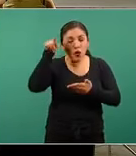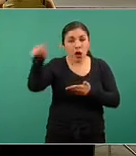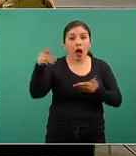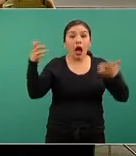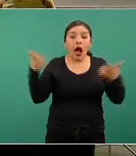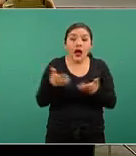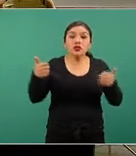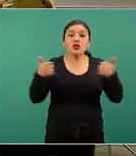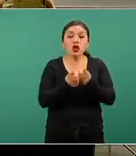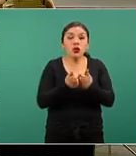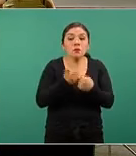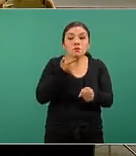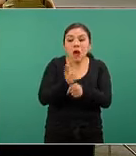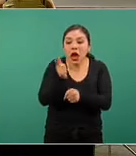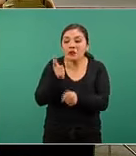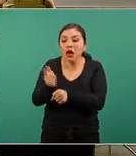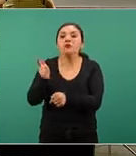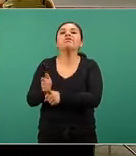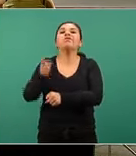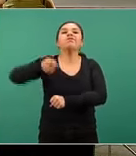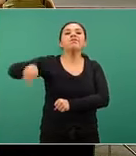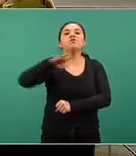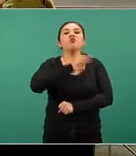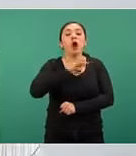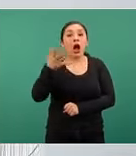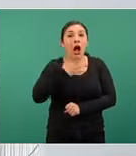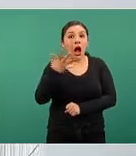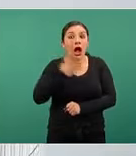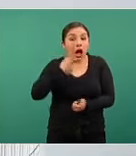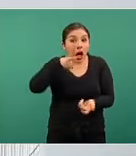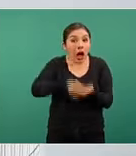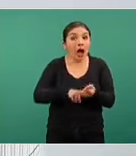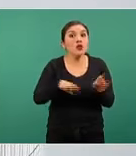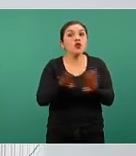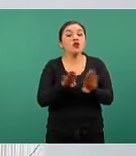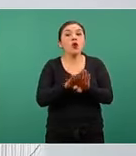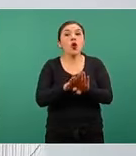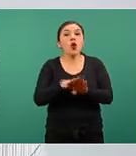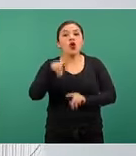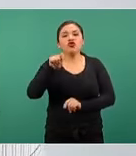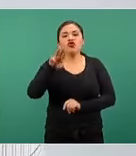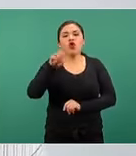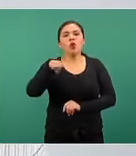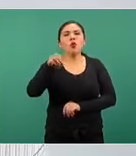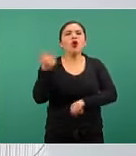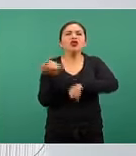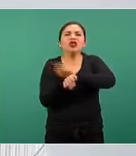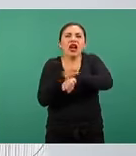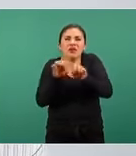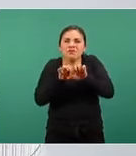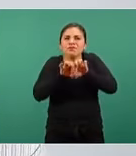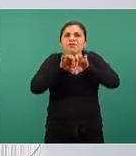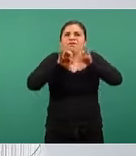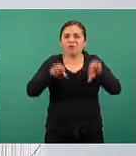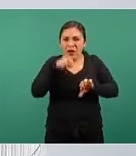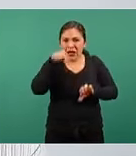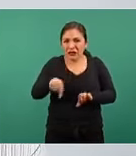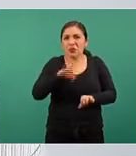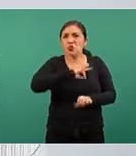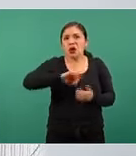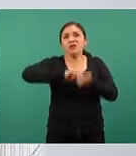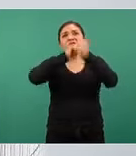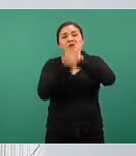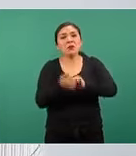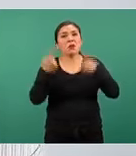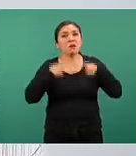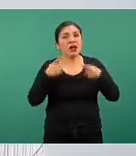evidenció podía ver esta presencia de trombocitopenia y sus efectos colaterales